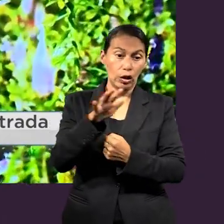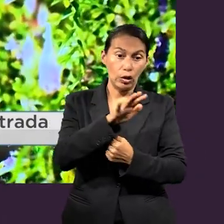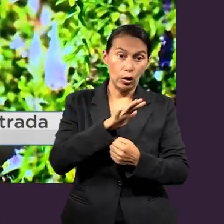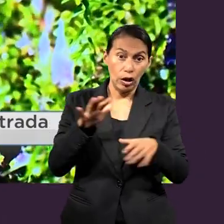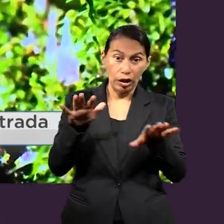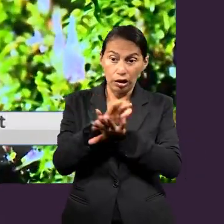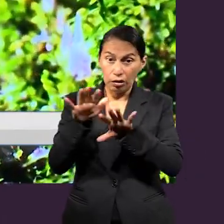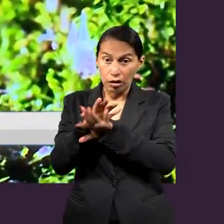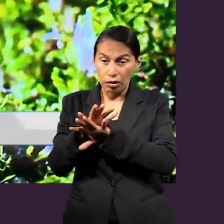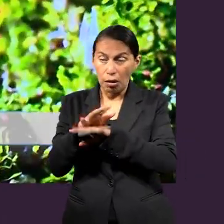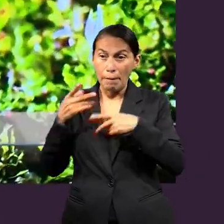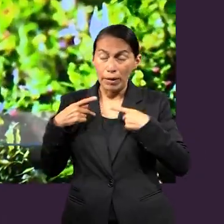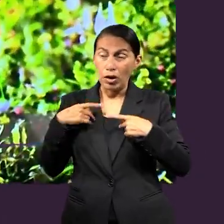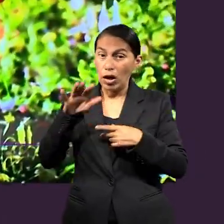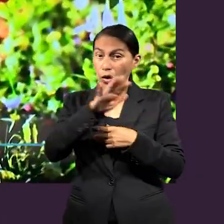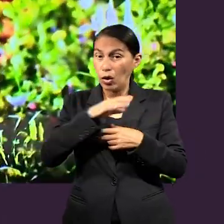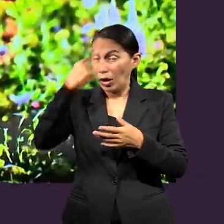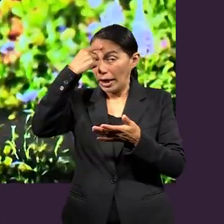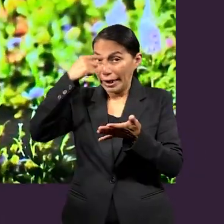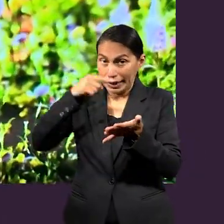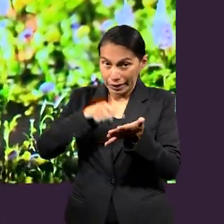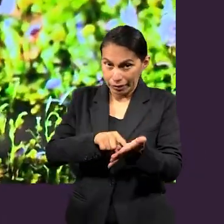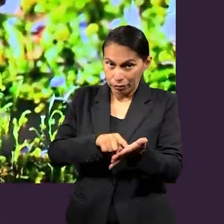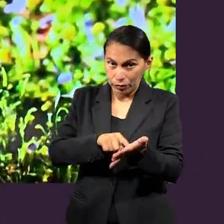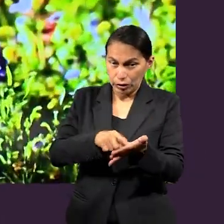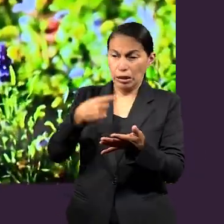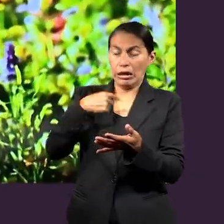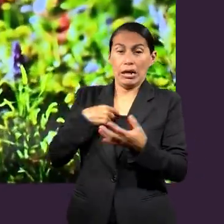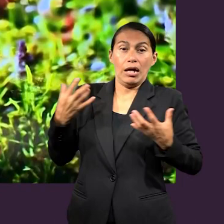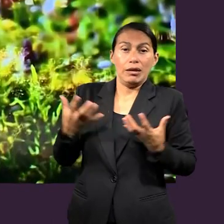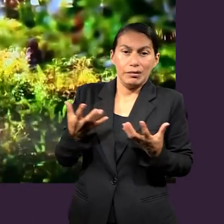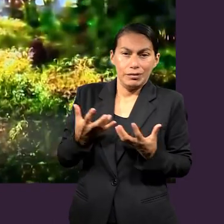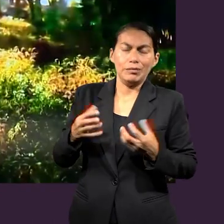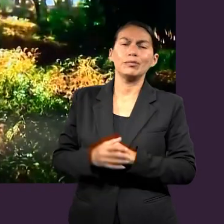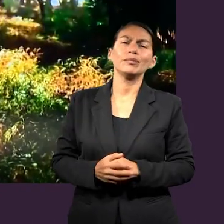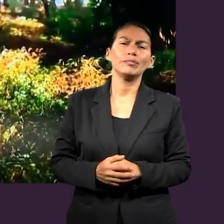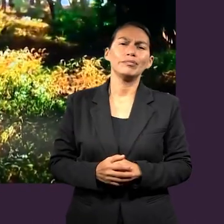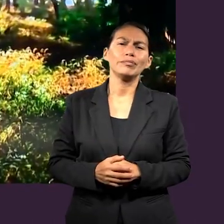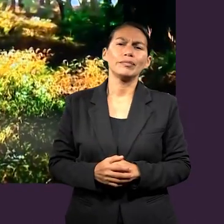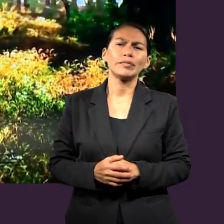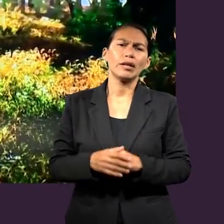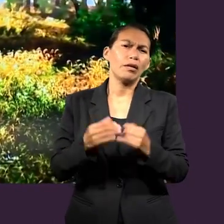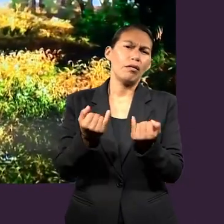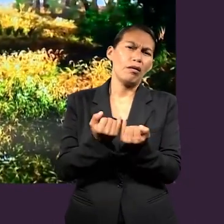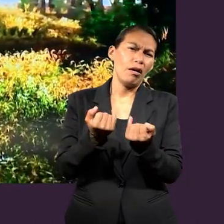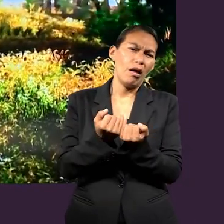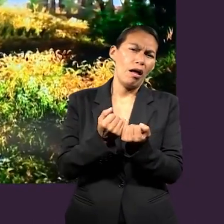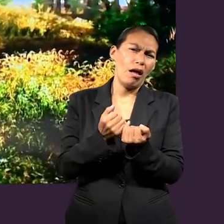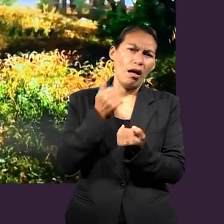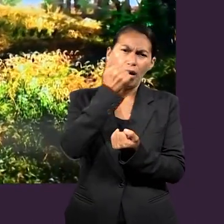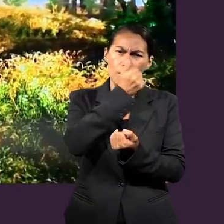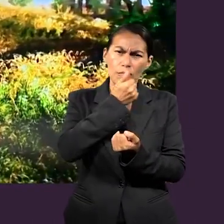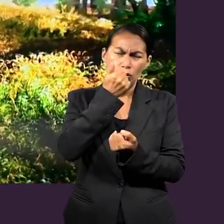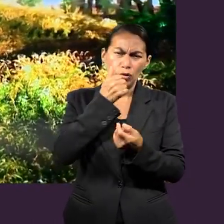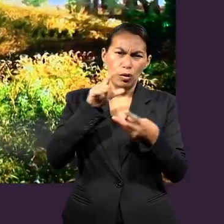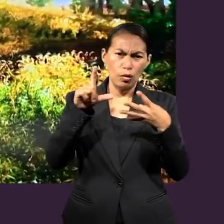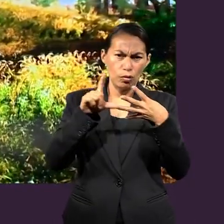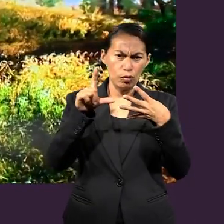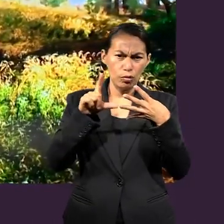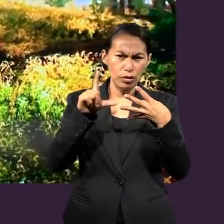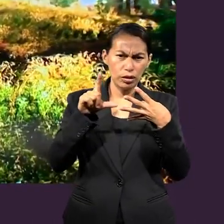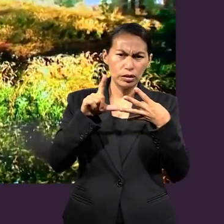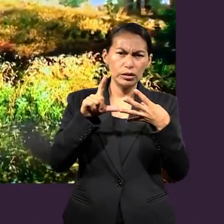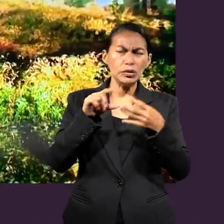dramáticos, no solamente en lo que creemos, sino también en nuestro comportamiento. Y narra, junto con el apóstol Lucas en su